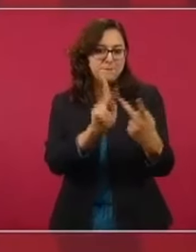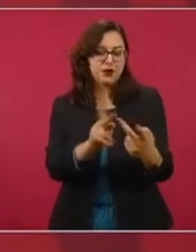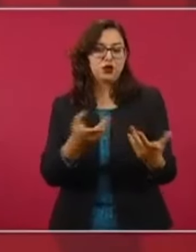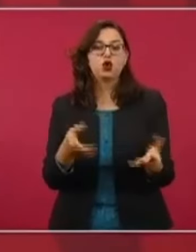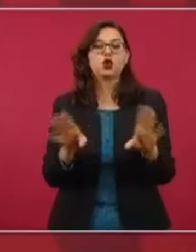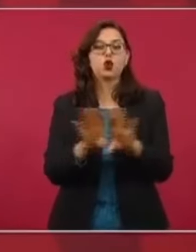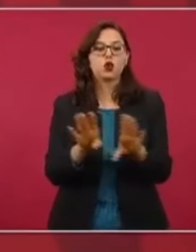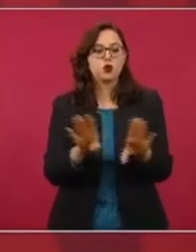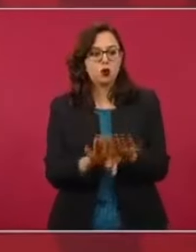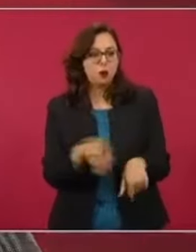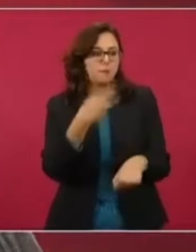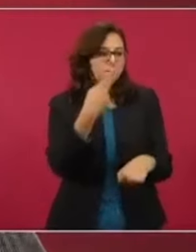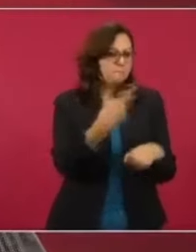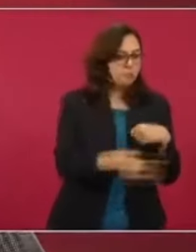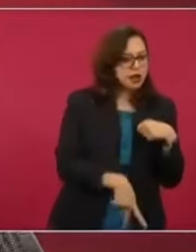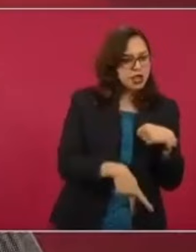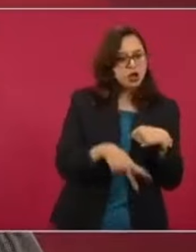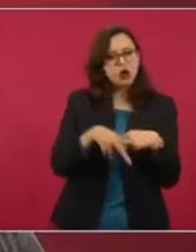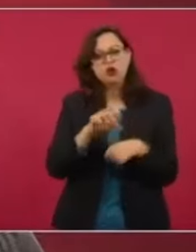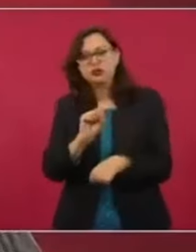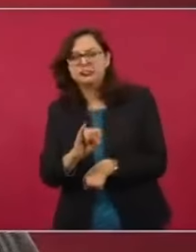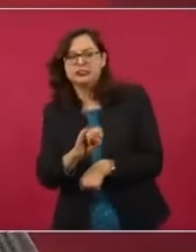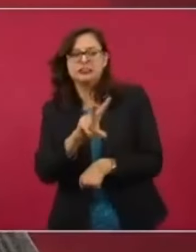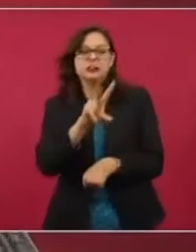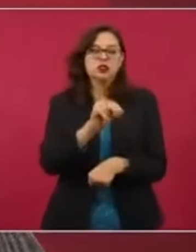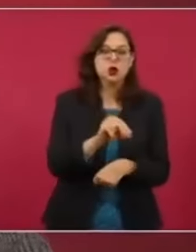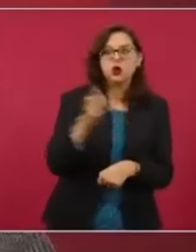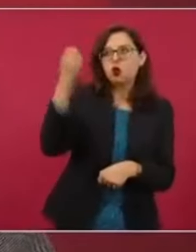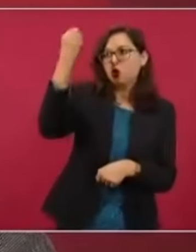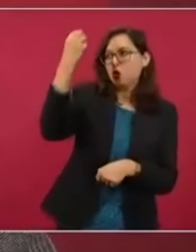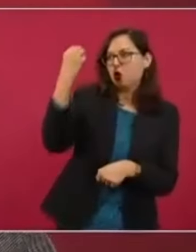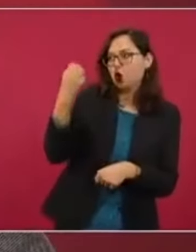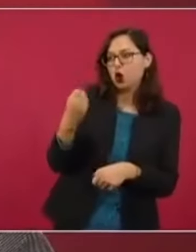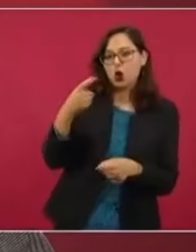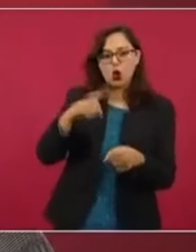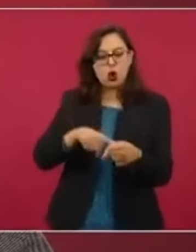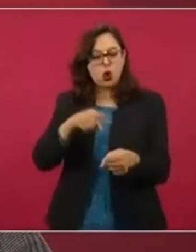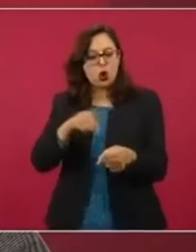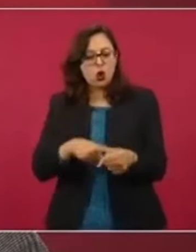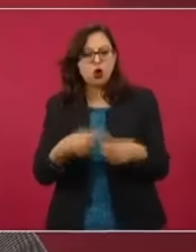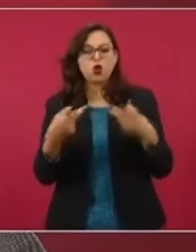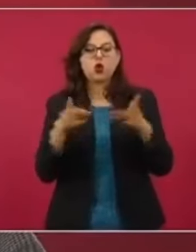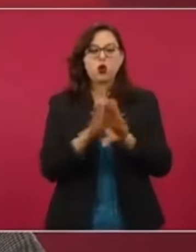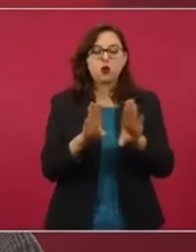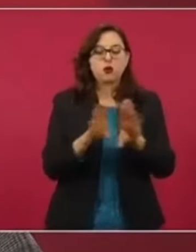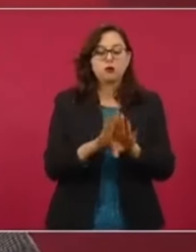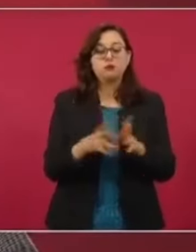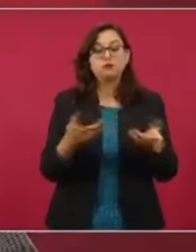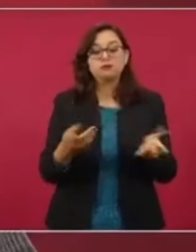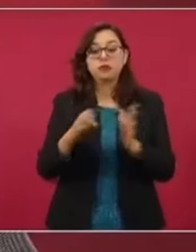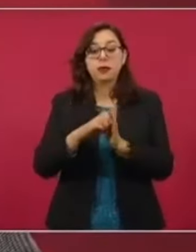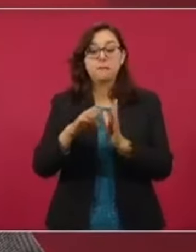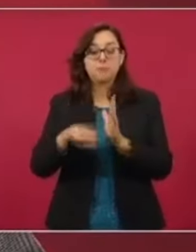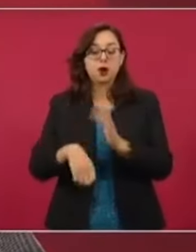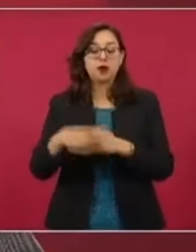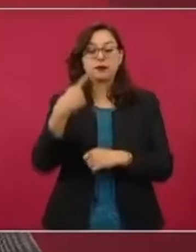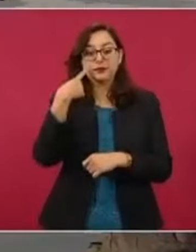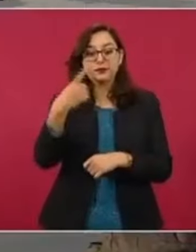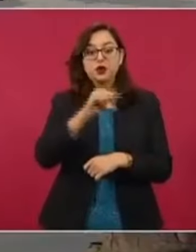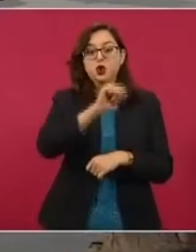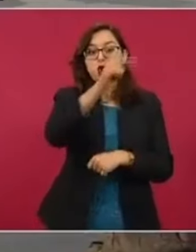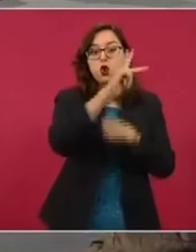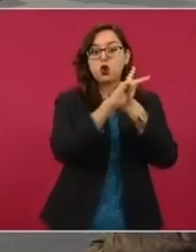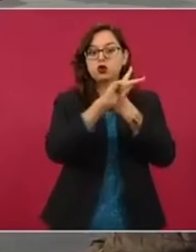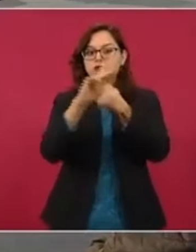riesgo para ir viendo los colores que, de hecho, aprovecho para señalar que en varios países les ha llamado la atención